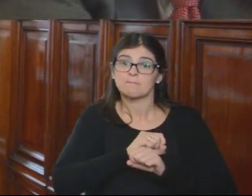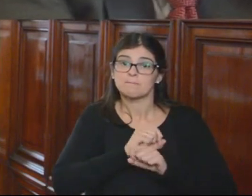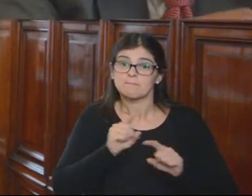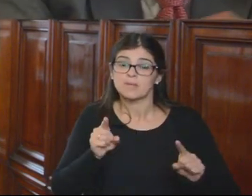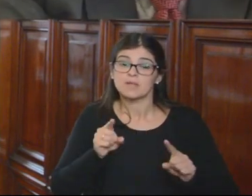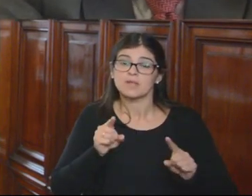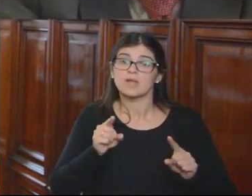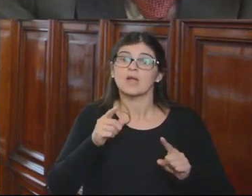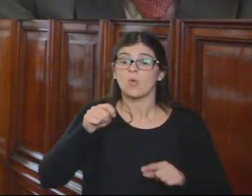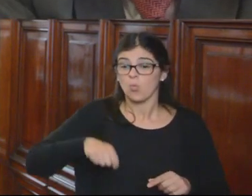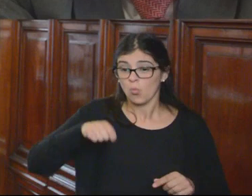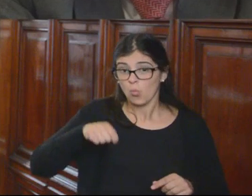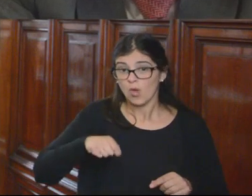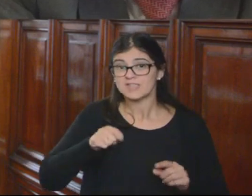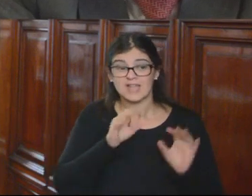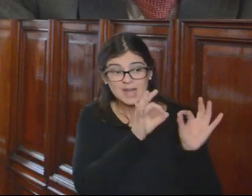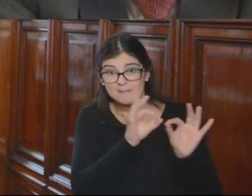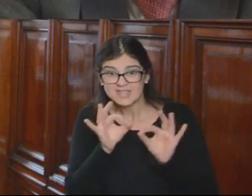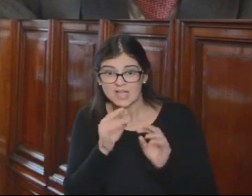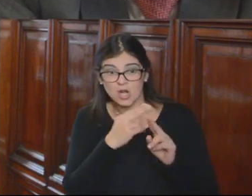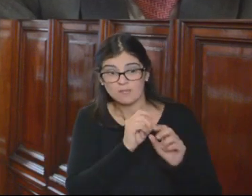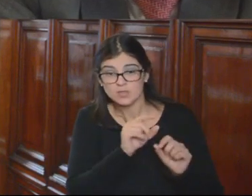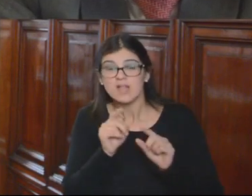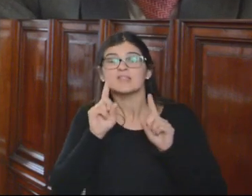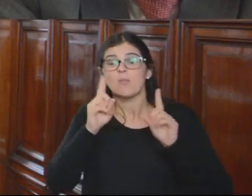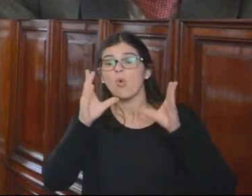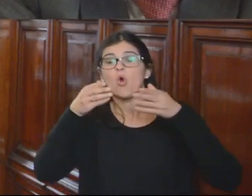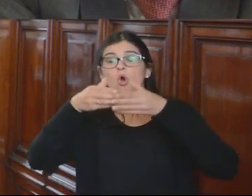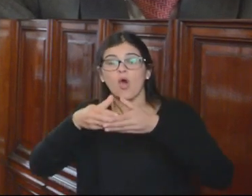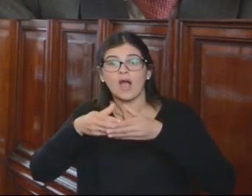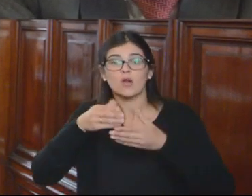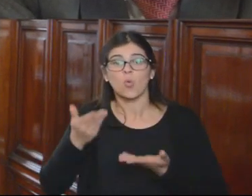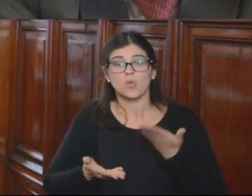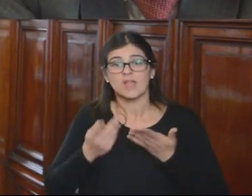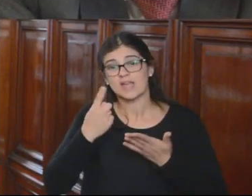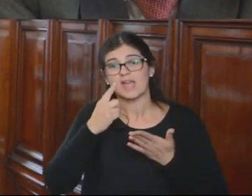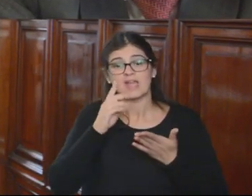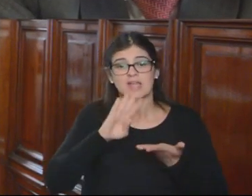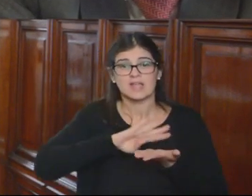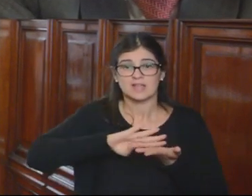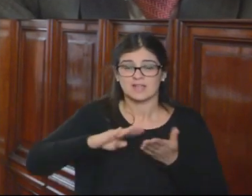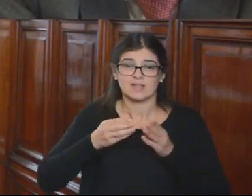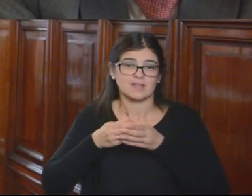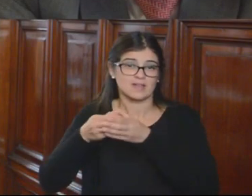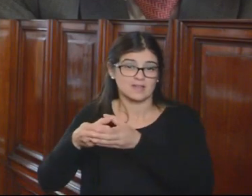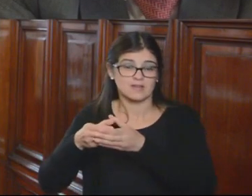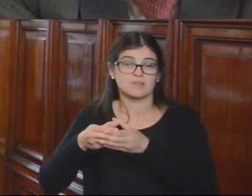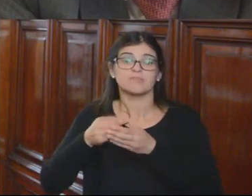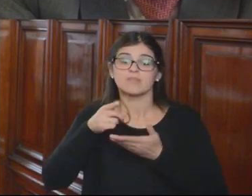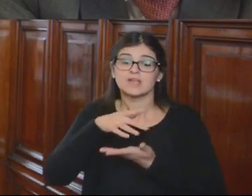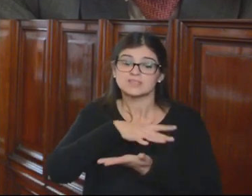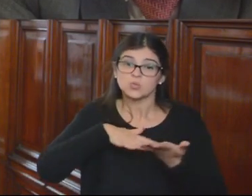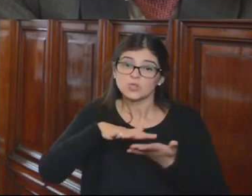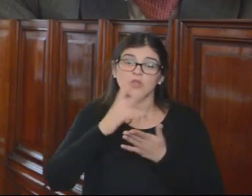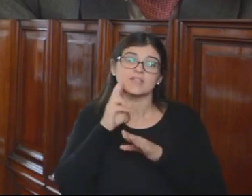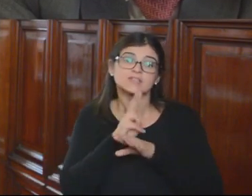a jueces en específico, sino a un órgano judicial que es independiente, en desmedro además de la situación de